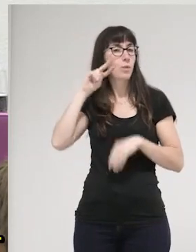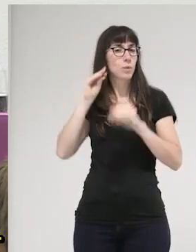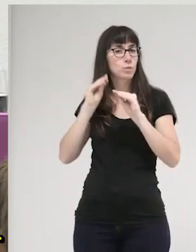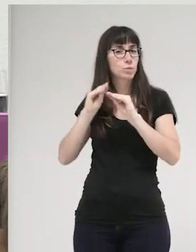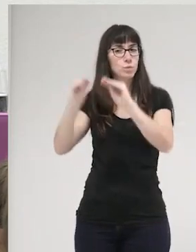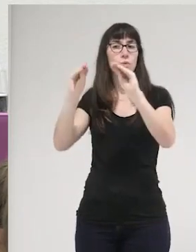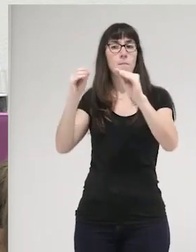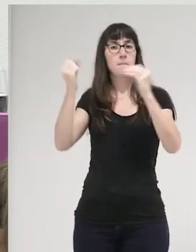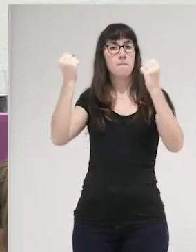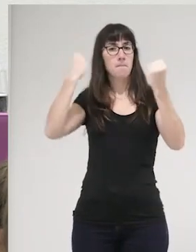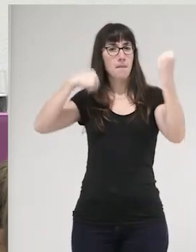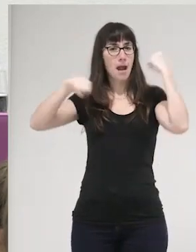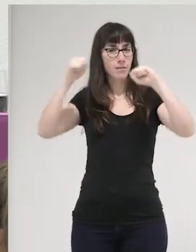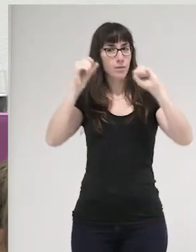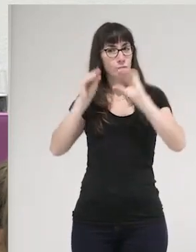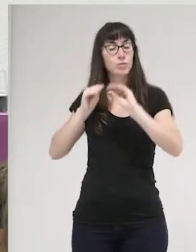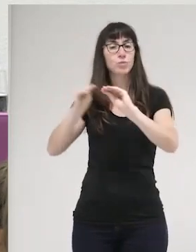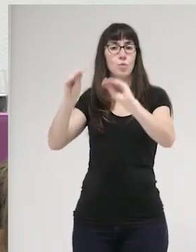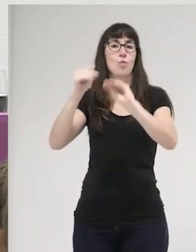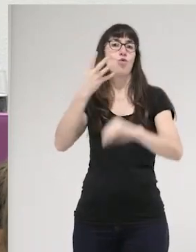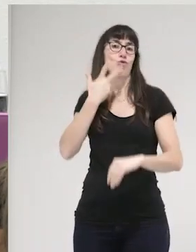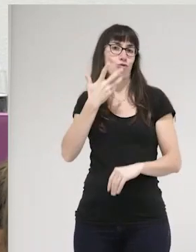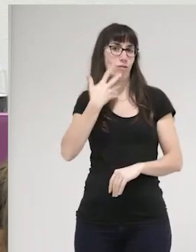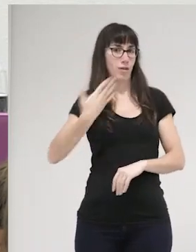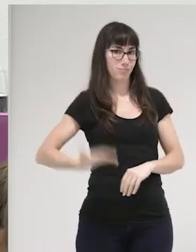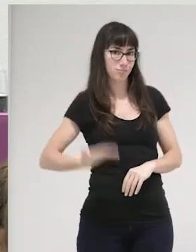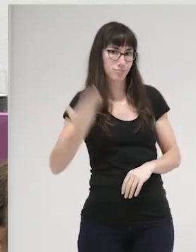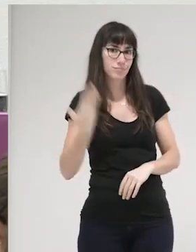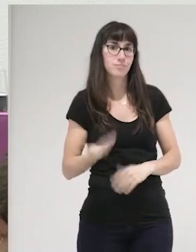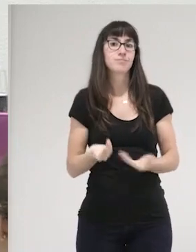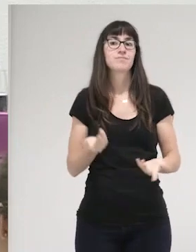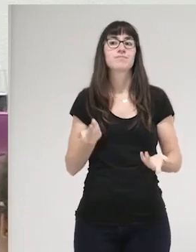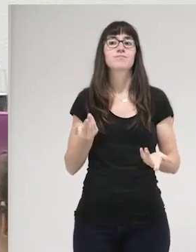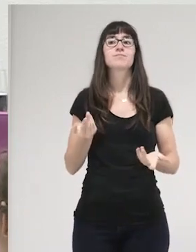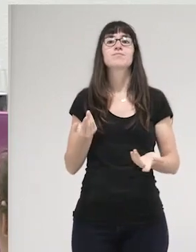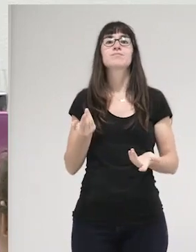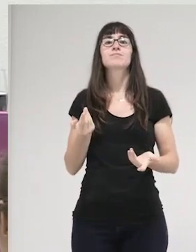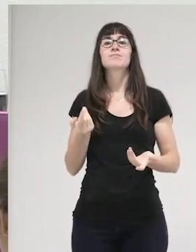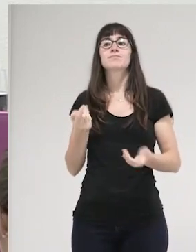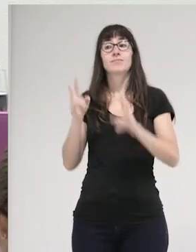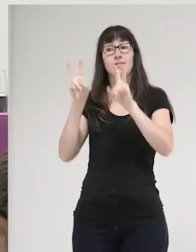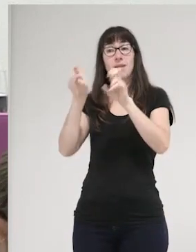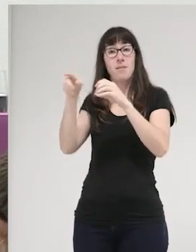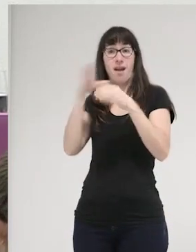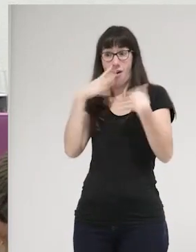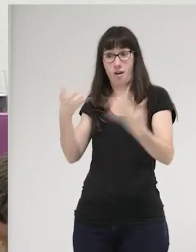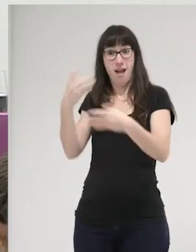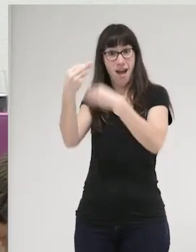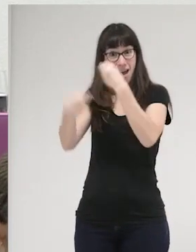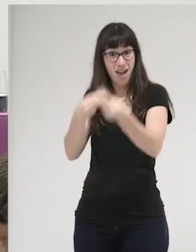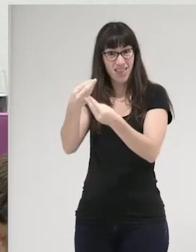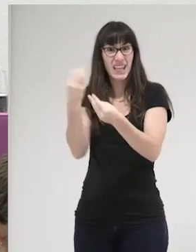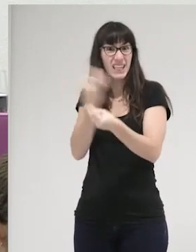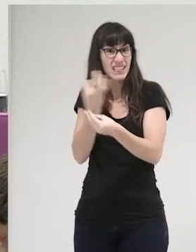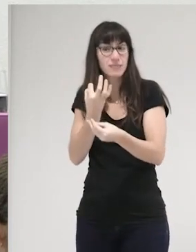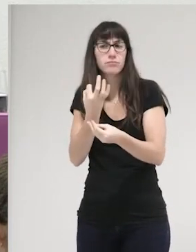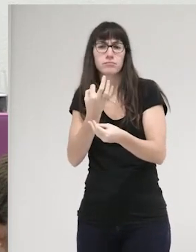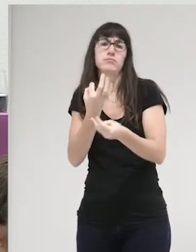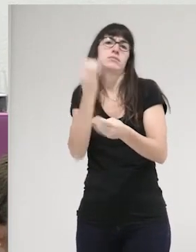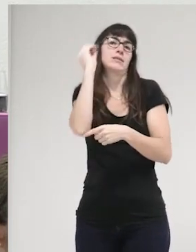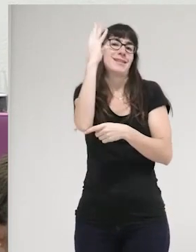prácticas sobre esto, sobre lo que hace, podía dar otra charla, podíamos hablar mucho,